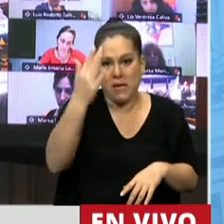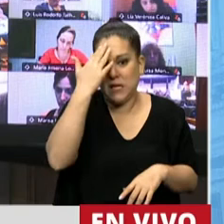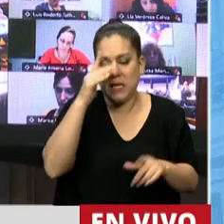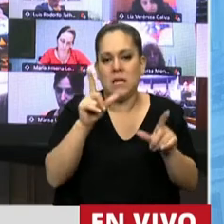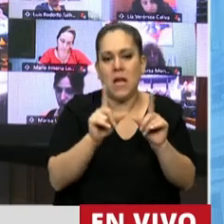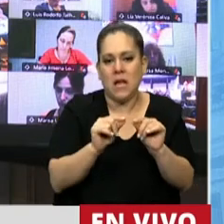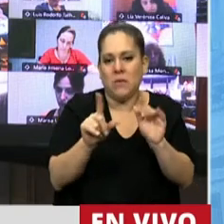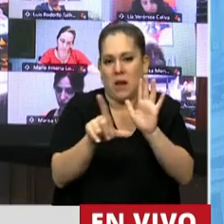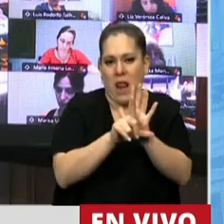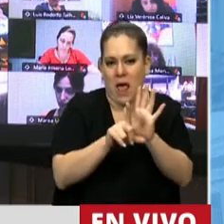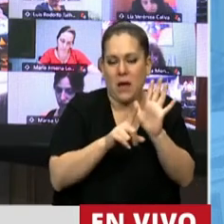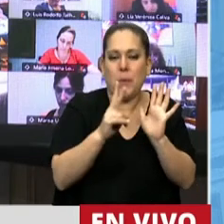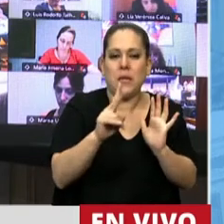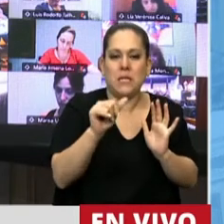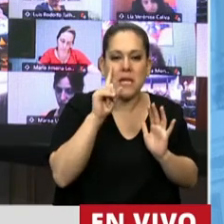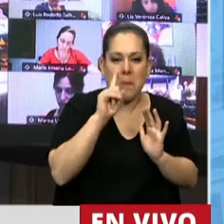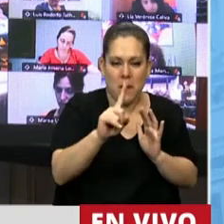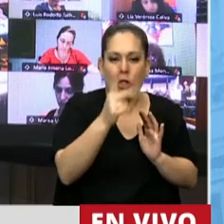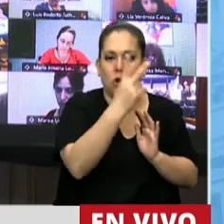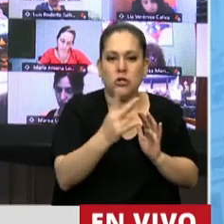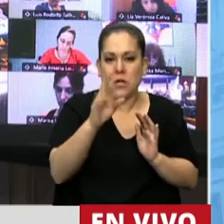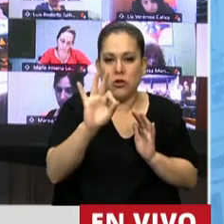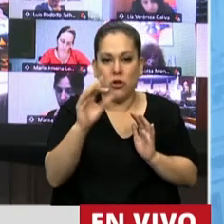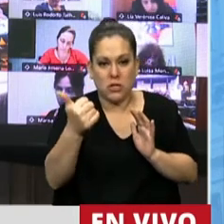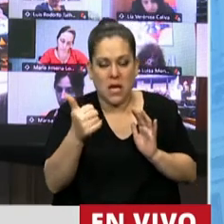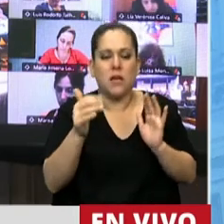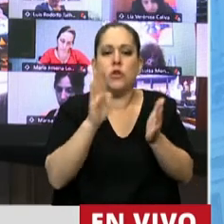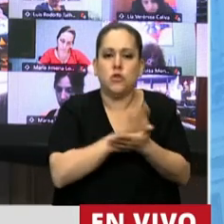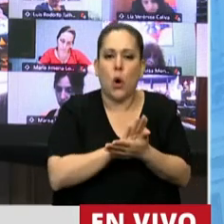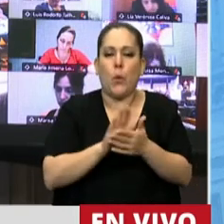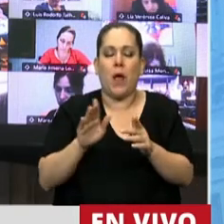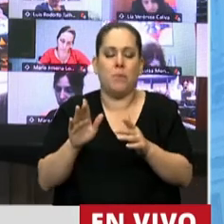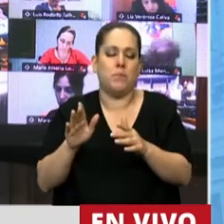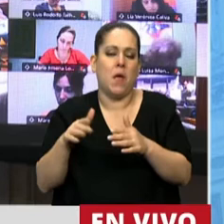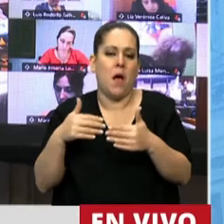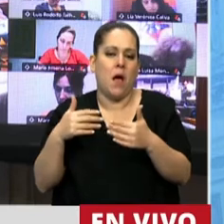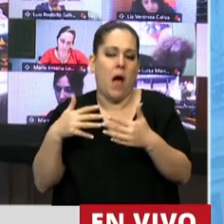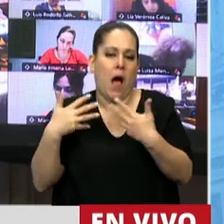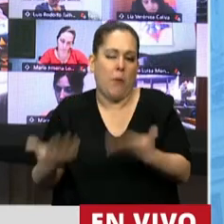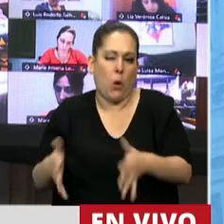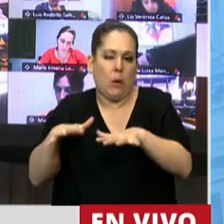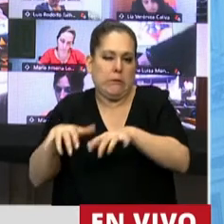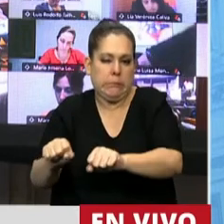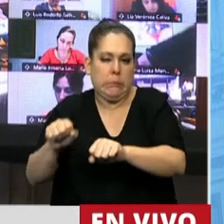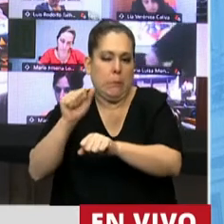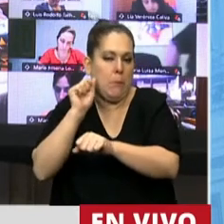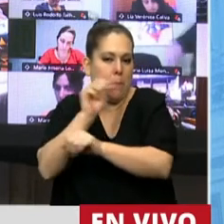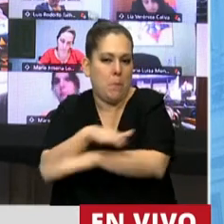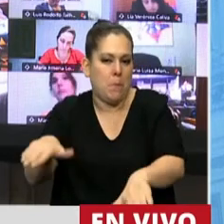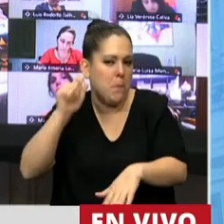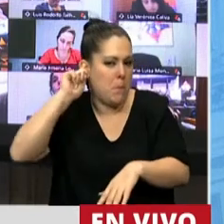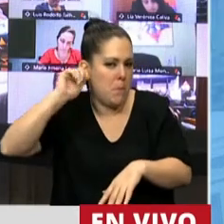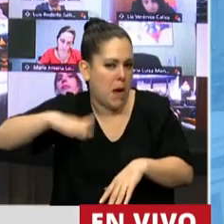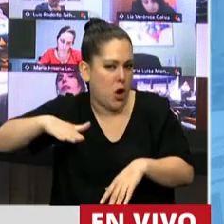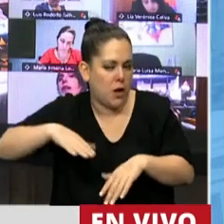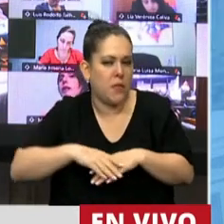26.206 sobre abuso sexual de menores y respeto de los tiempos de las víctimas. En el año 2018 se